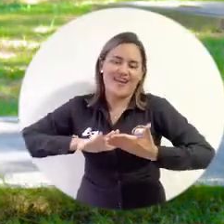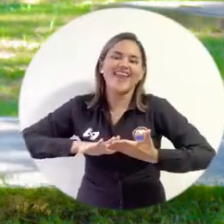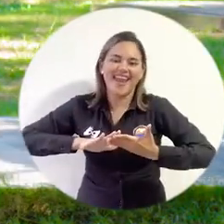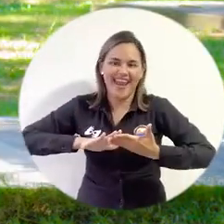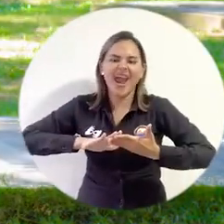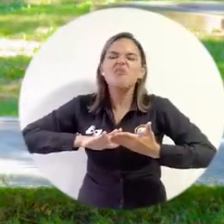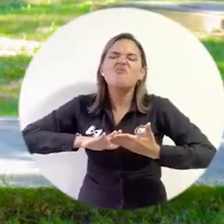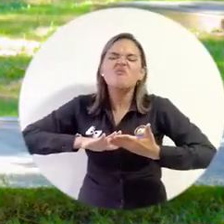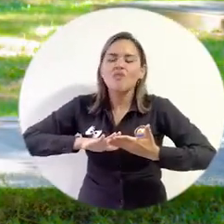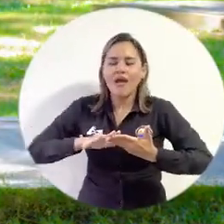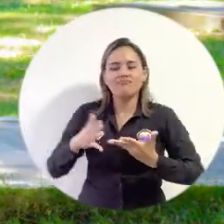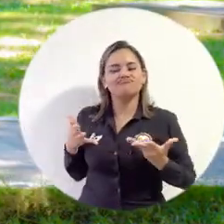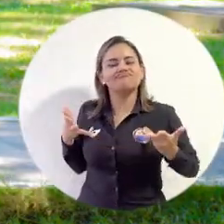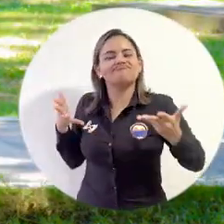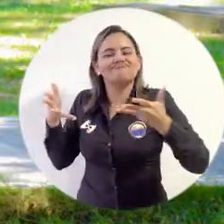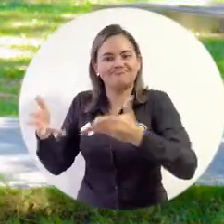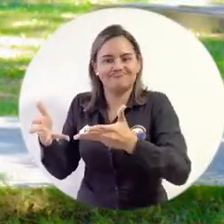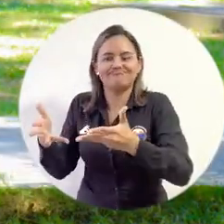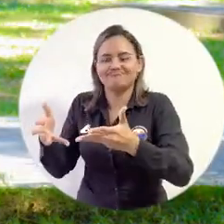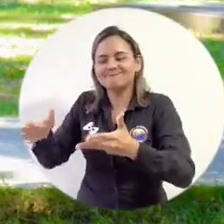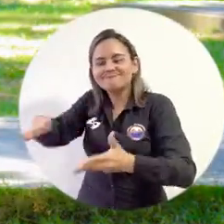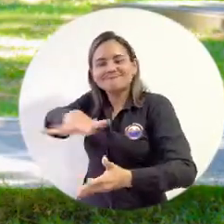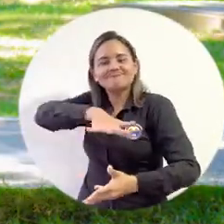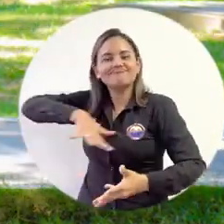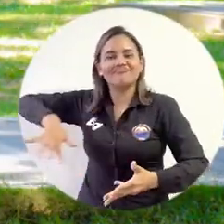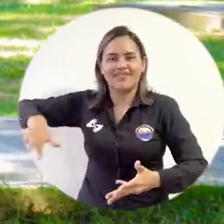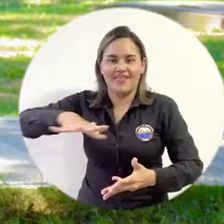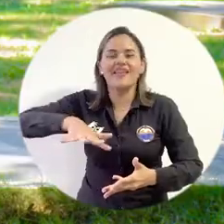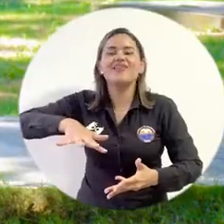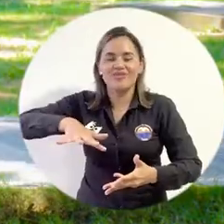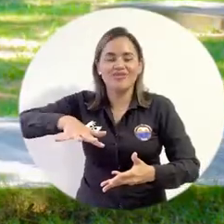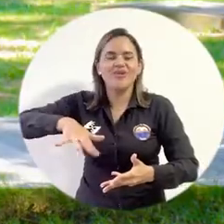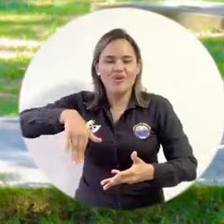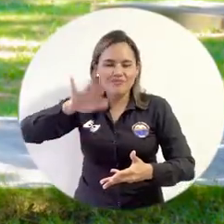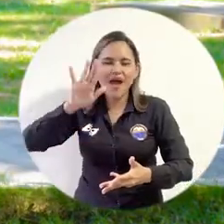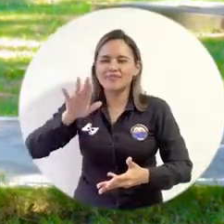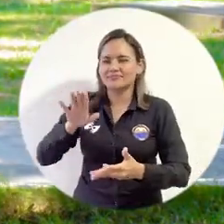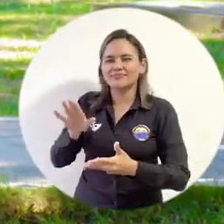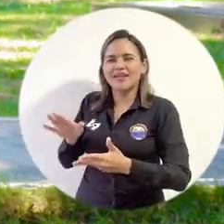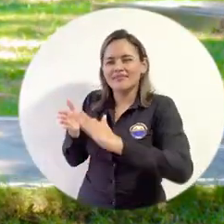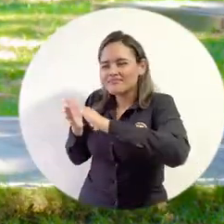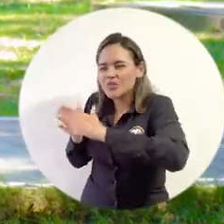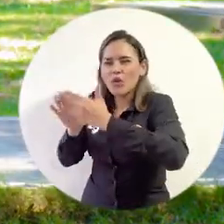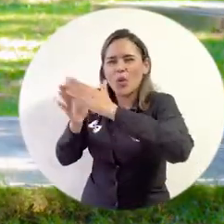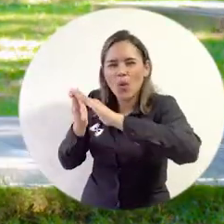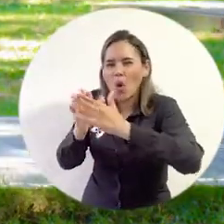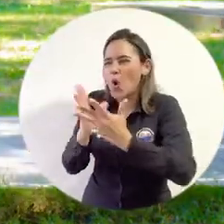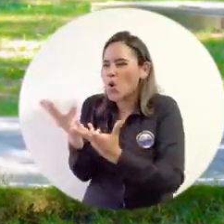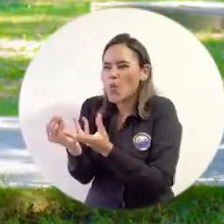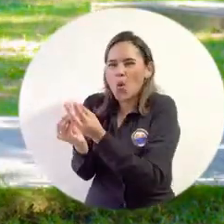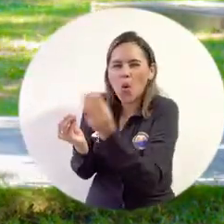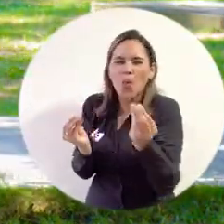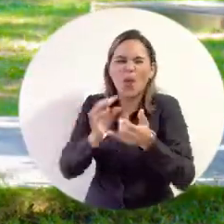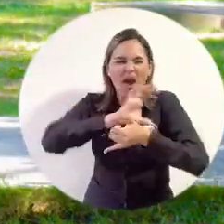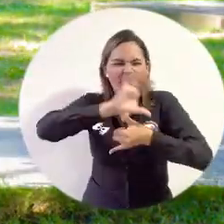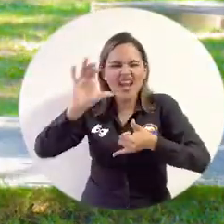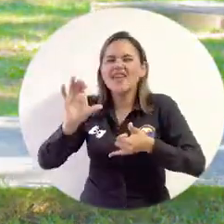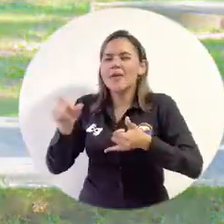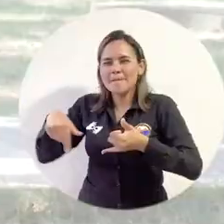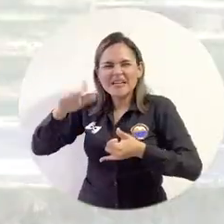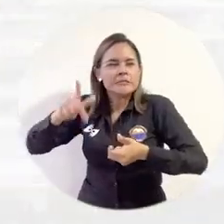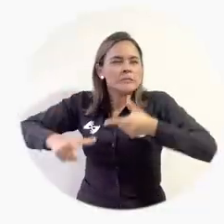ese reconocimiento y ese respeto hacia las luchas que tienen los grupos étnicos en el Caribe y en Colombia.